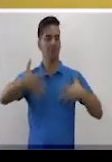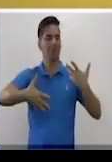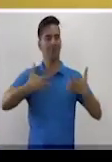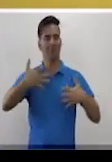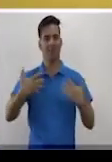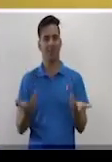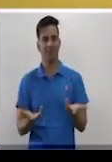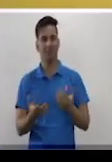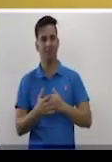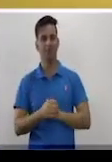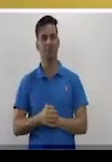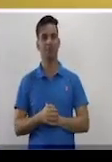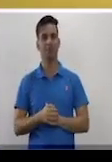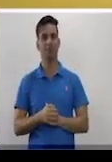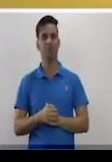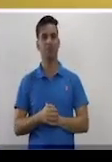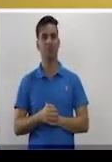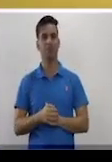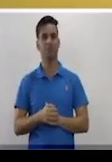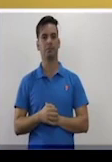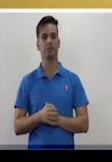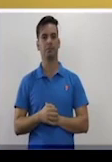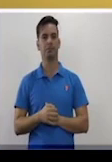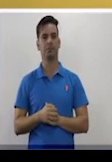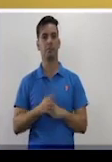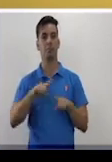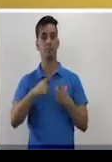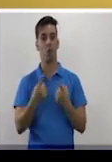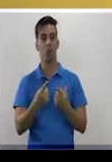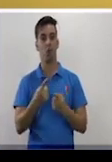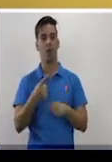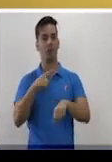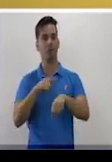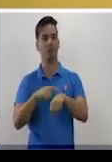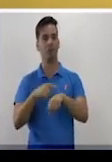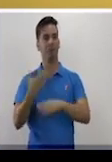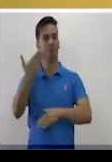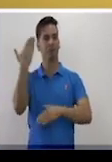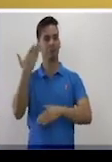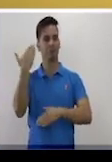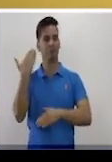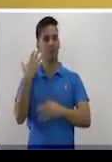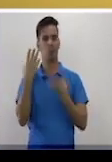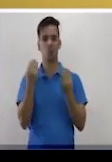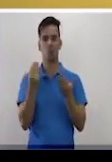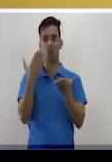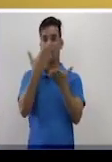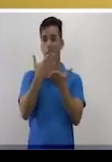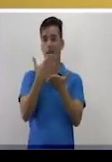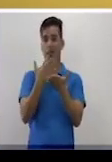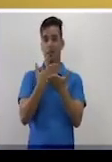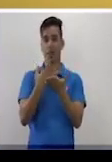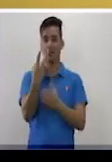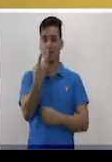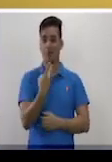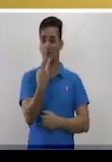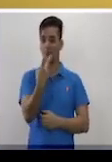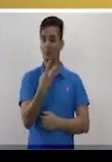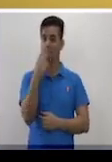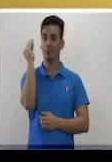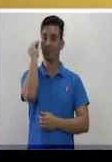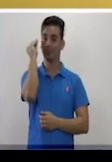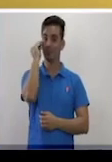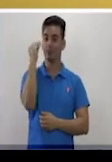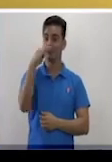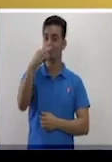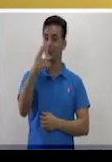y muy contenta de haber compartido con ustedes los saberes matemáticos. Y espero